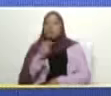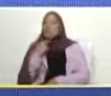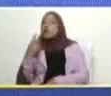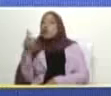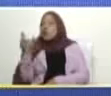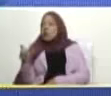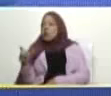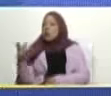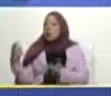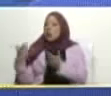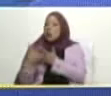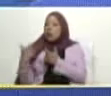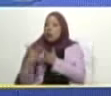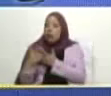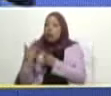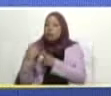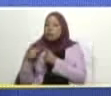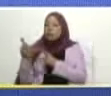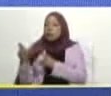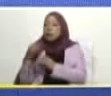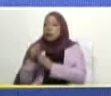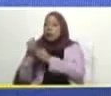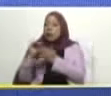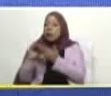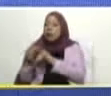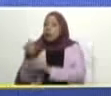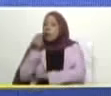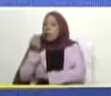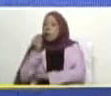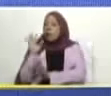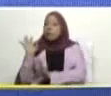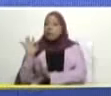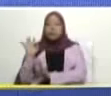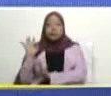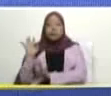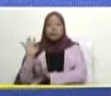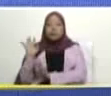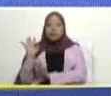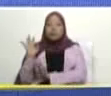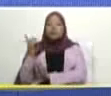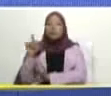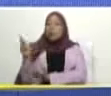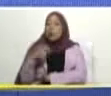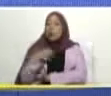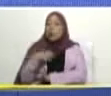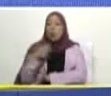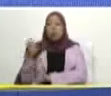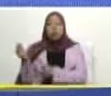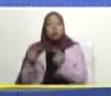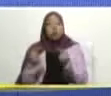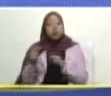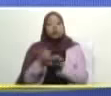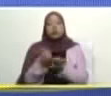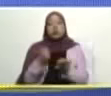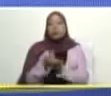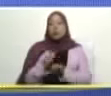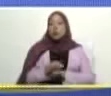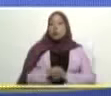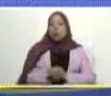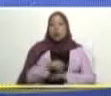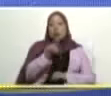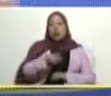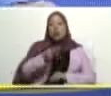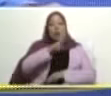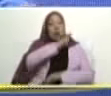no se habla con el líder de los CLAC que el líder de los CLAC no se habla con la